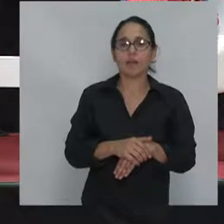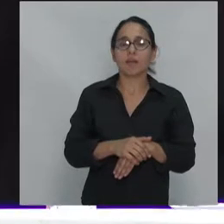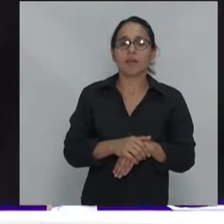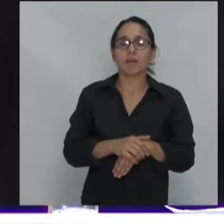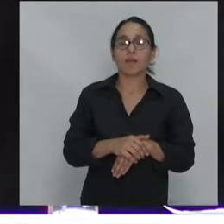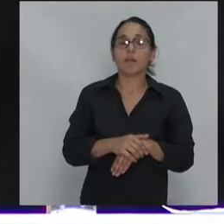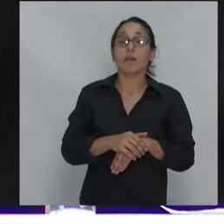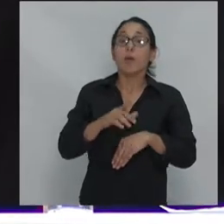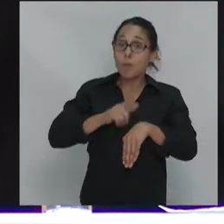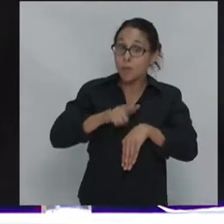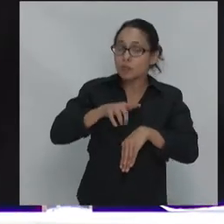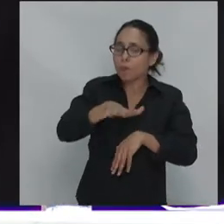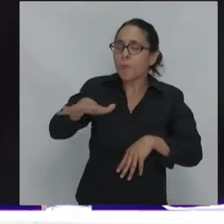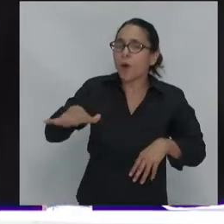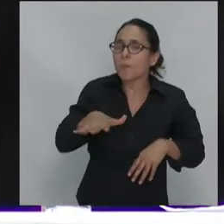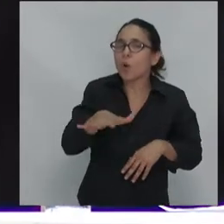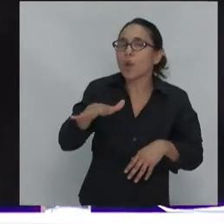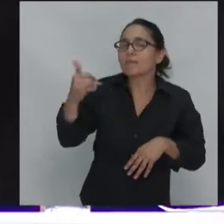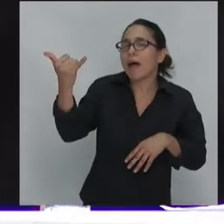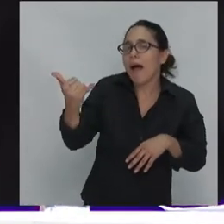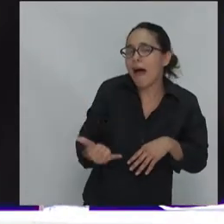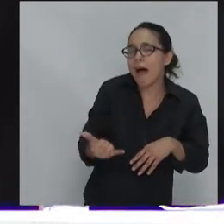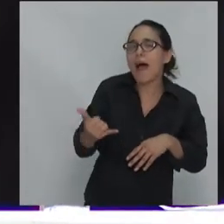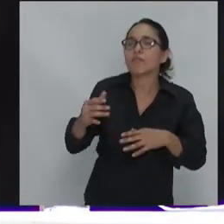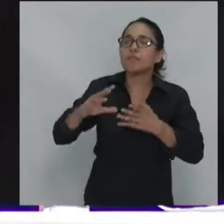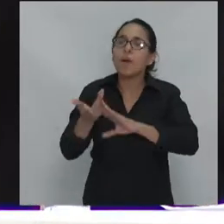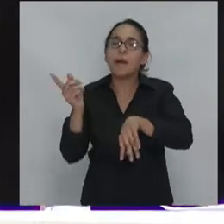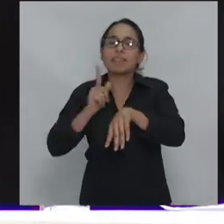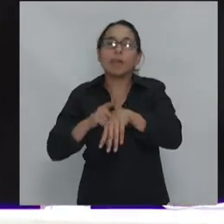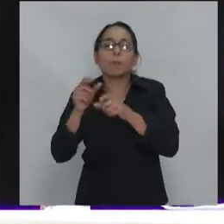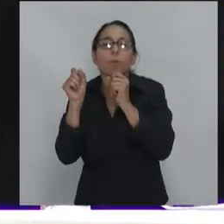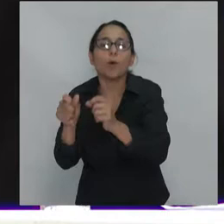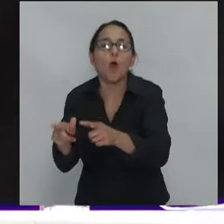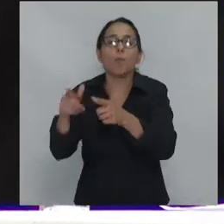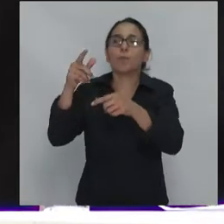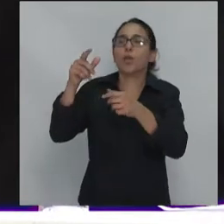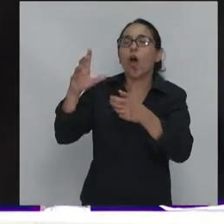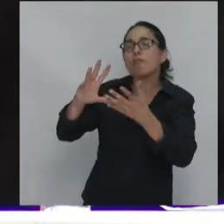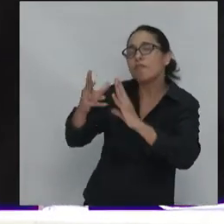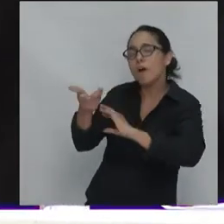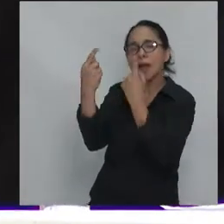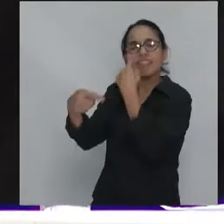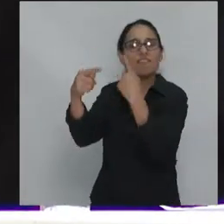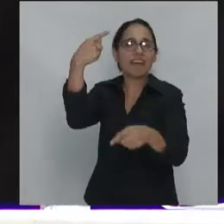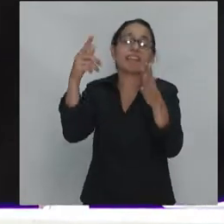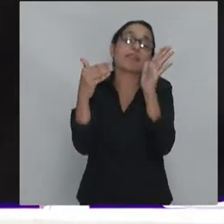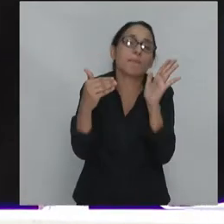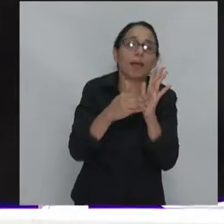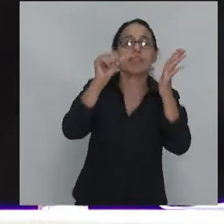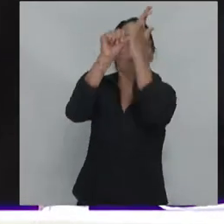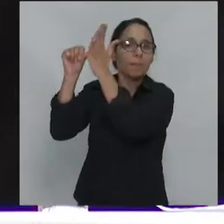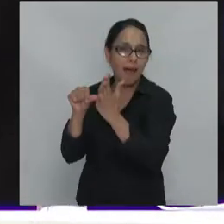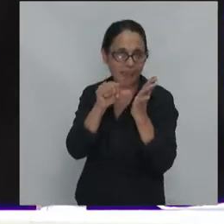modalidades y temporalidades muy distintas según los países y según las áreas